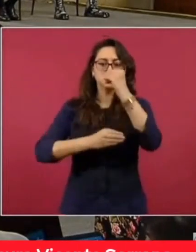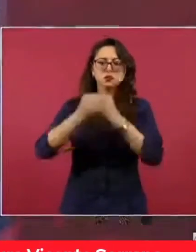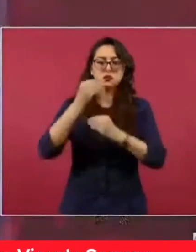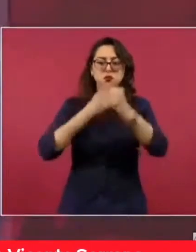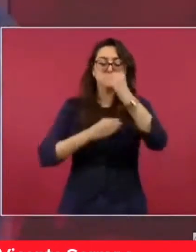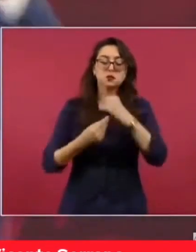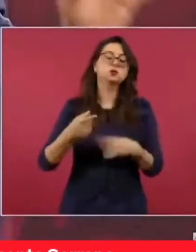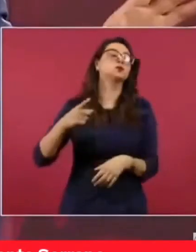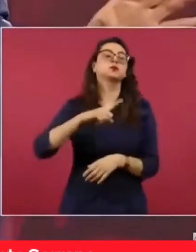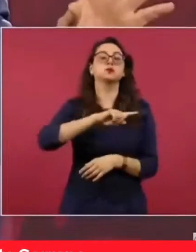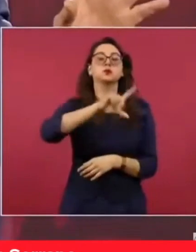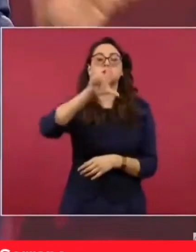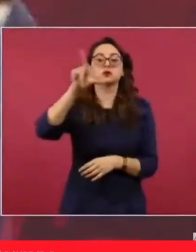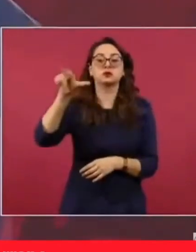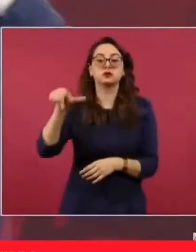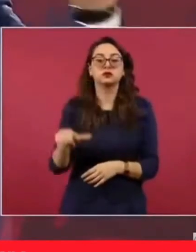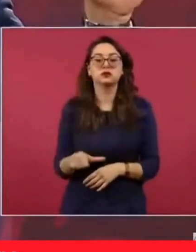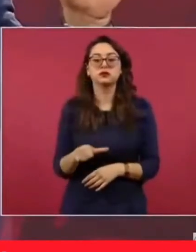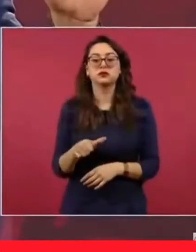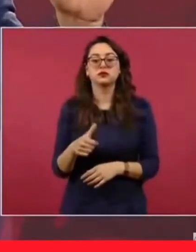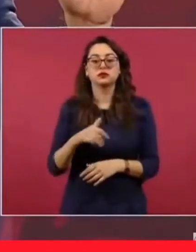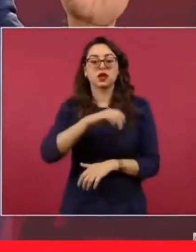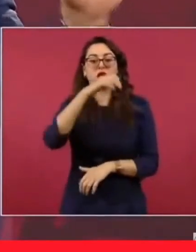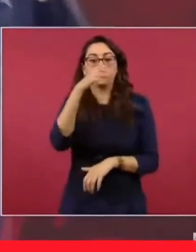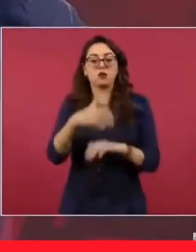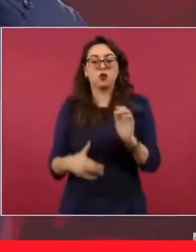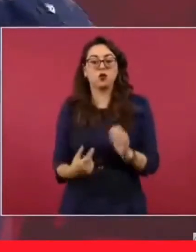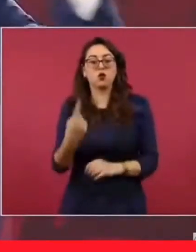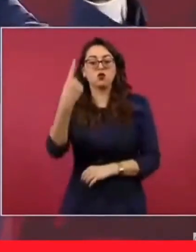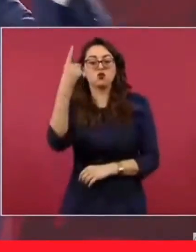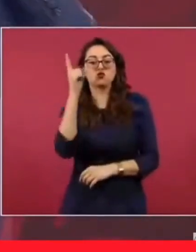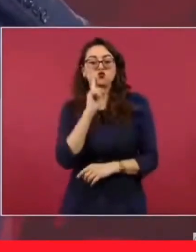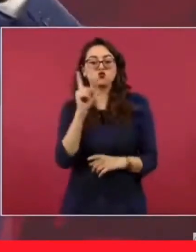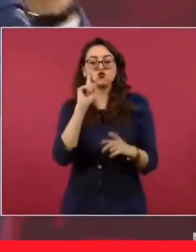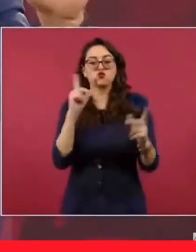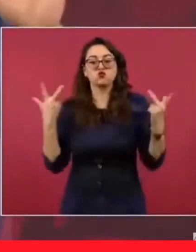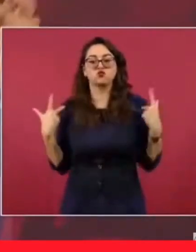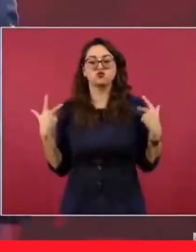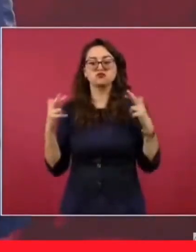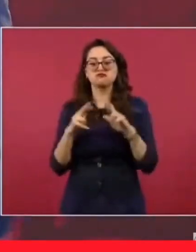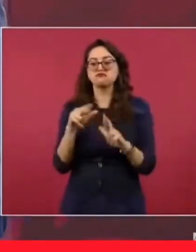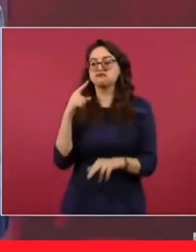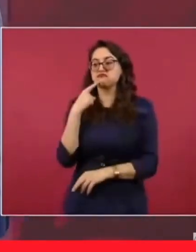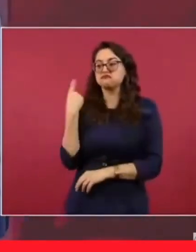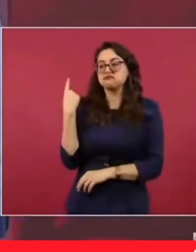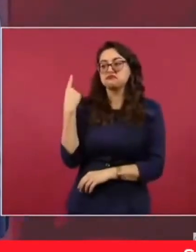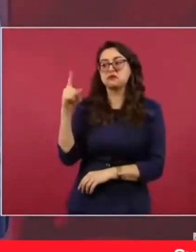La todos los periódicos, casi en todos, y en la radio y en la televisión,